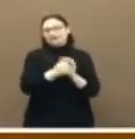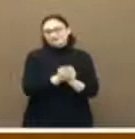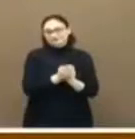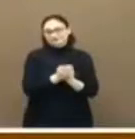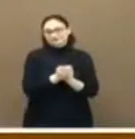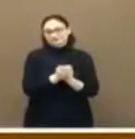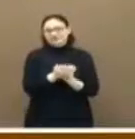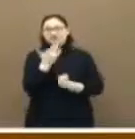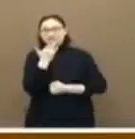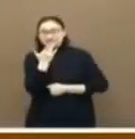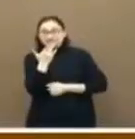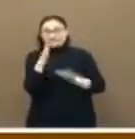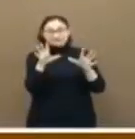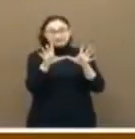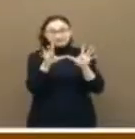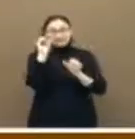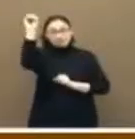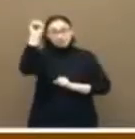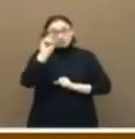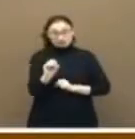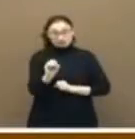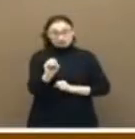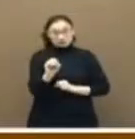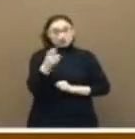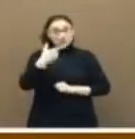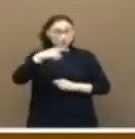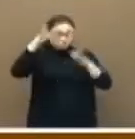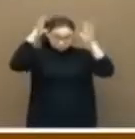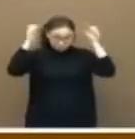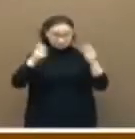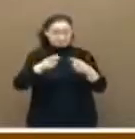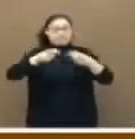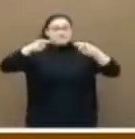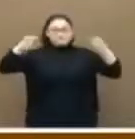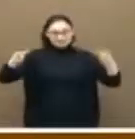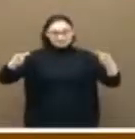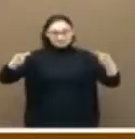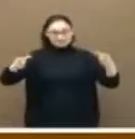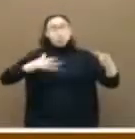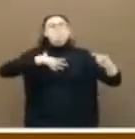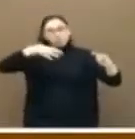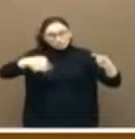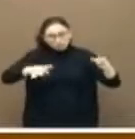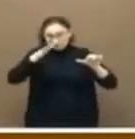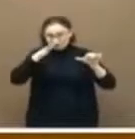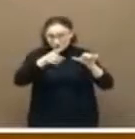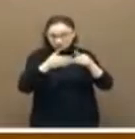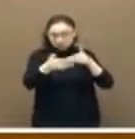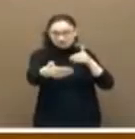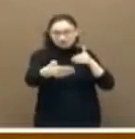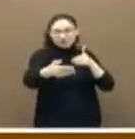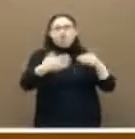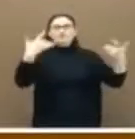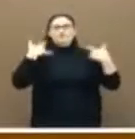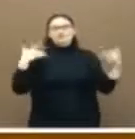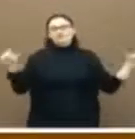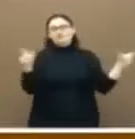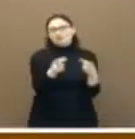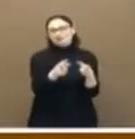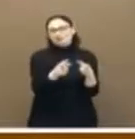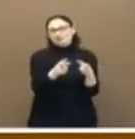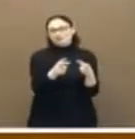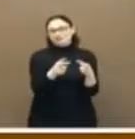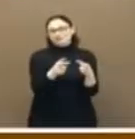efectivos, concluye el estudio, puede reducir en un año más del 5% de las víctimas. Un incremento del 10